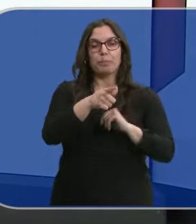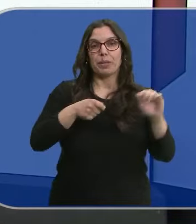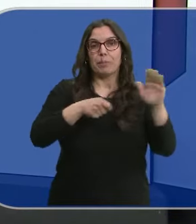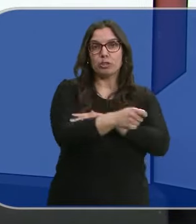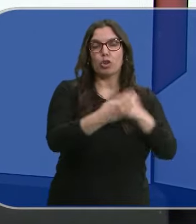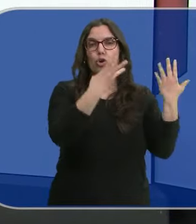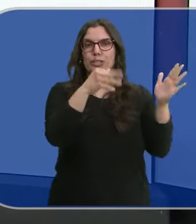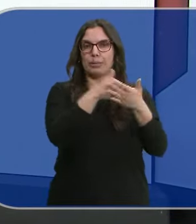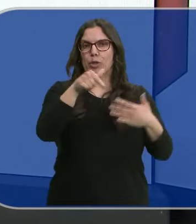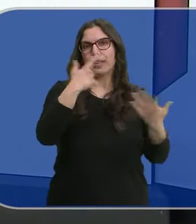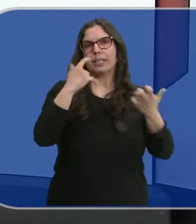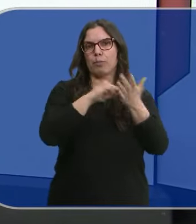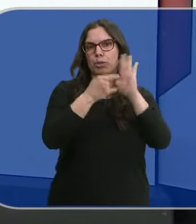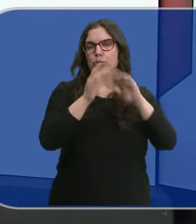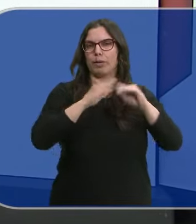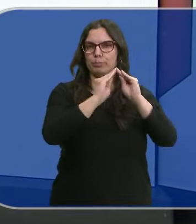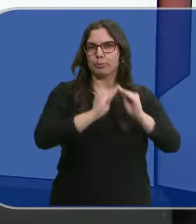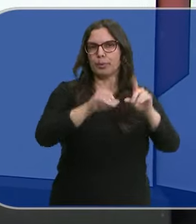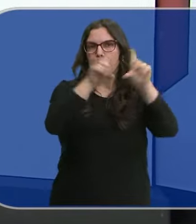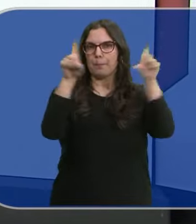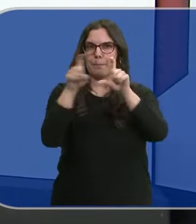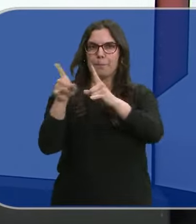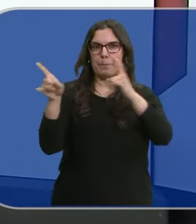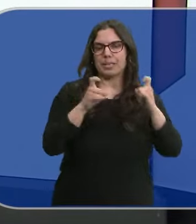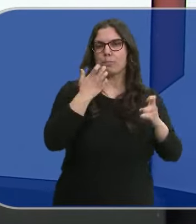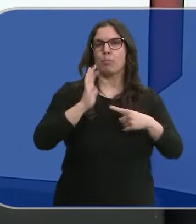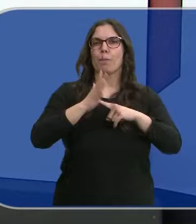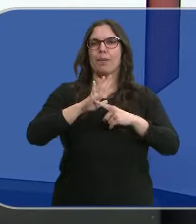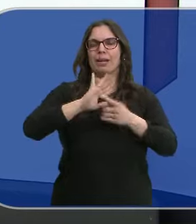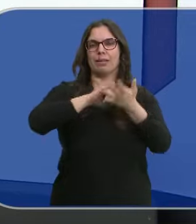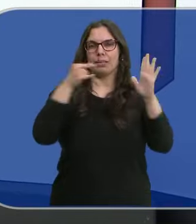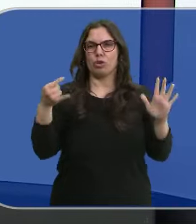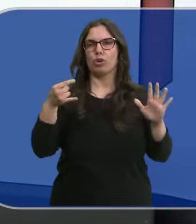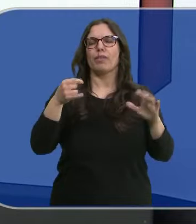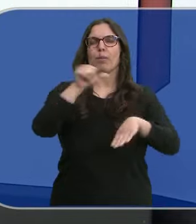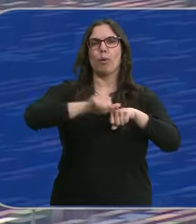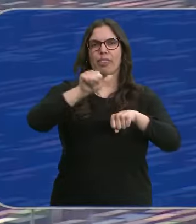80 millones donde destacan proyectos para la instalación de empresas como el Parque Tecnológico de Boecillo.